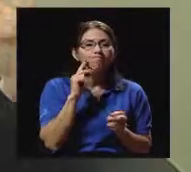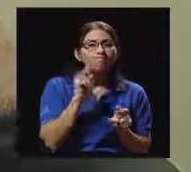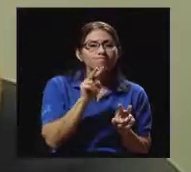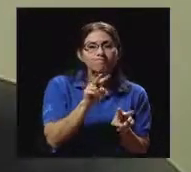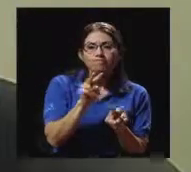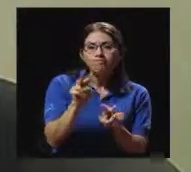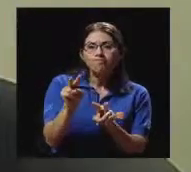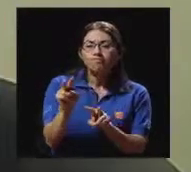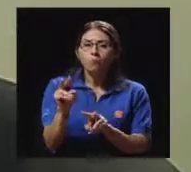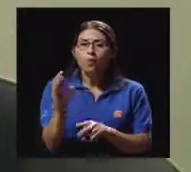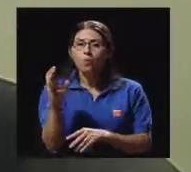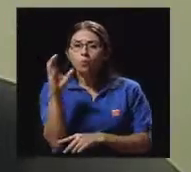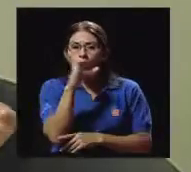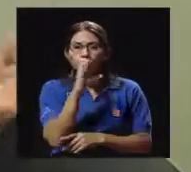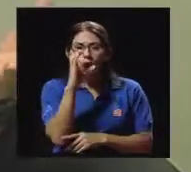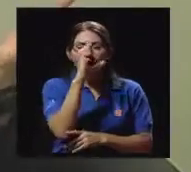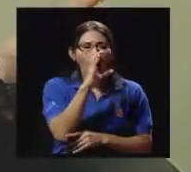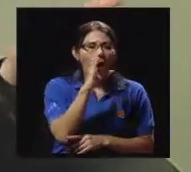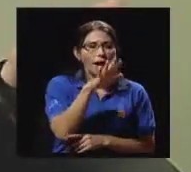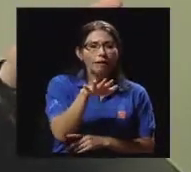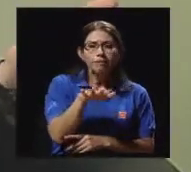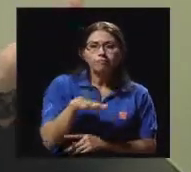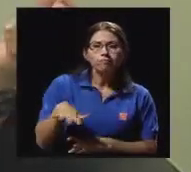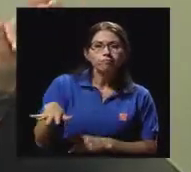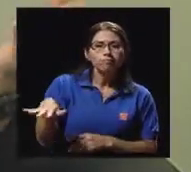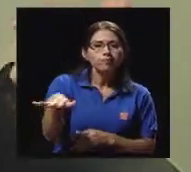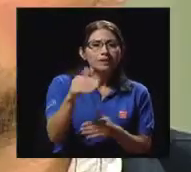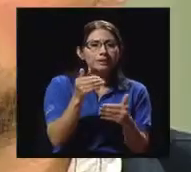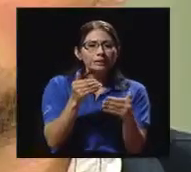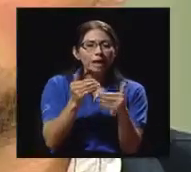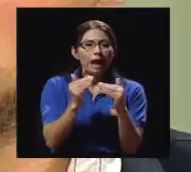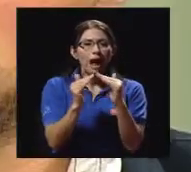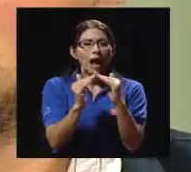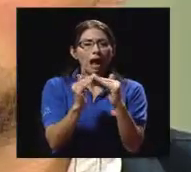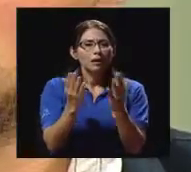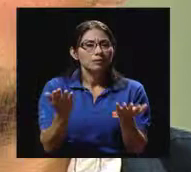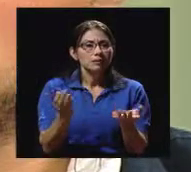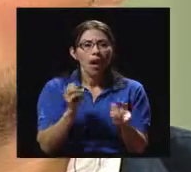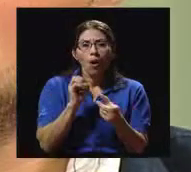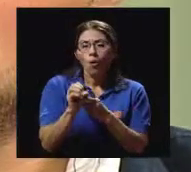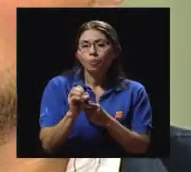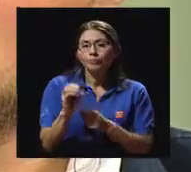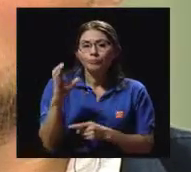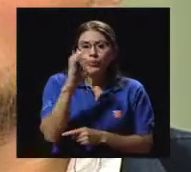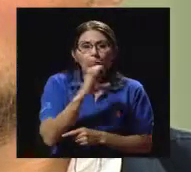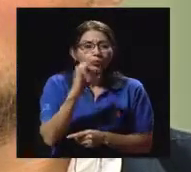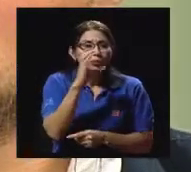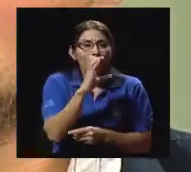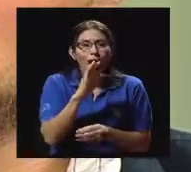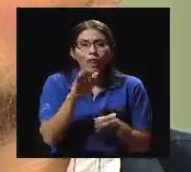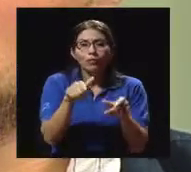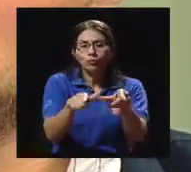buscar a nuestro alrededor de nuestra casa o el lugar donde nos quede más fácil, ¿qué